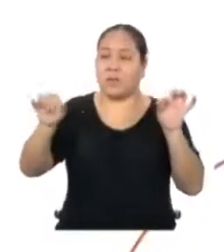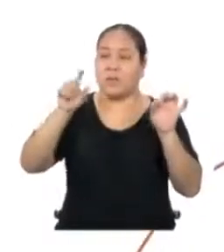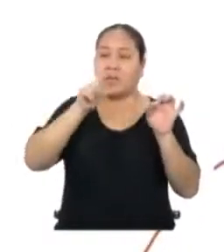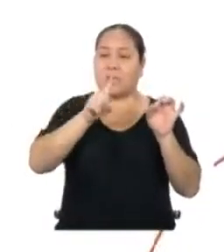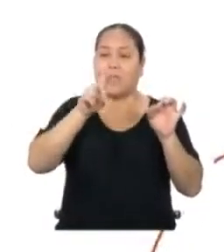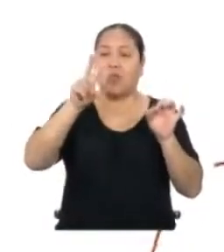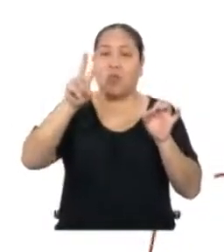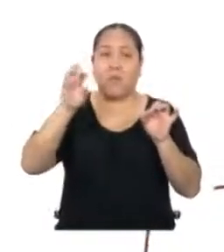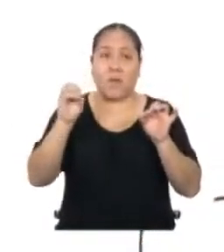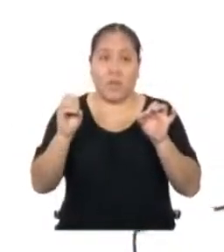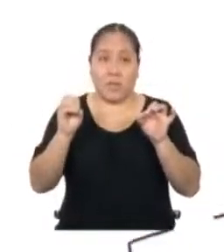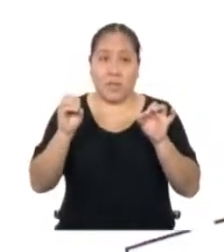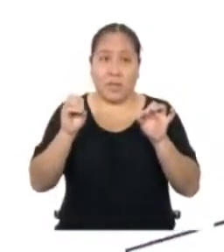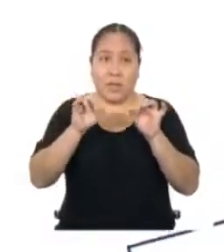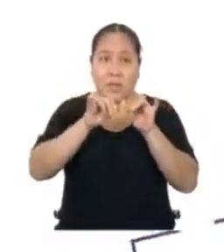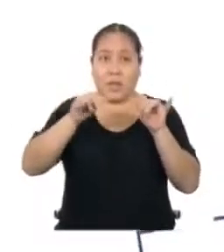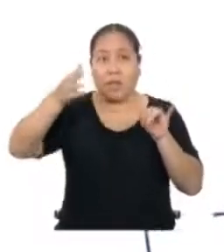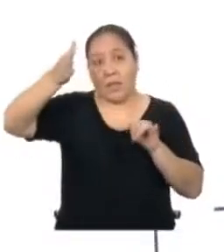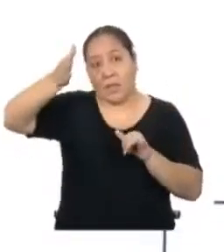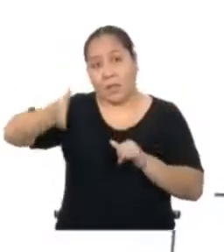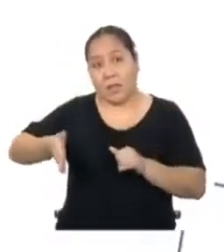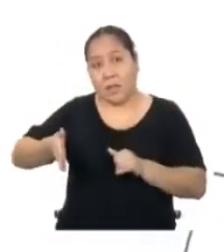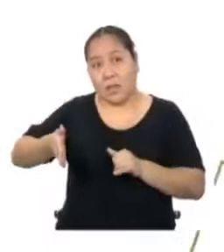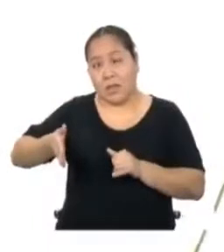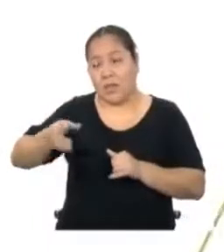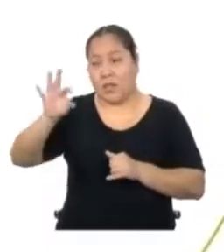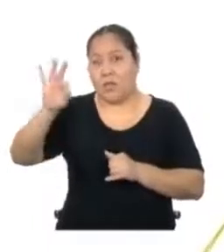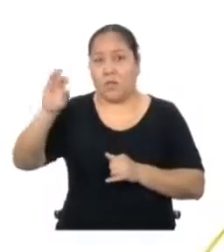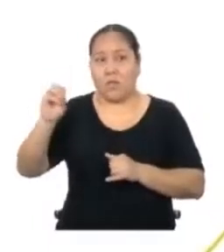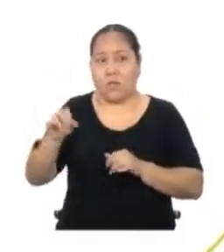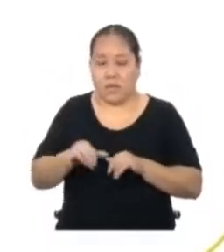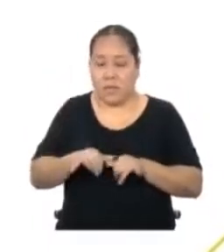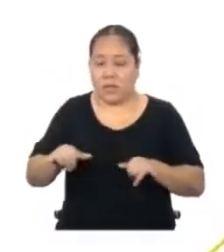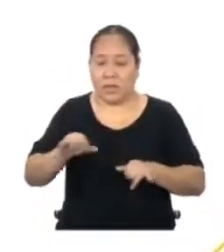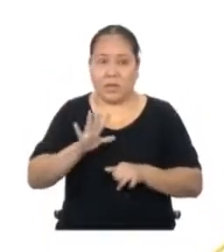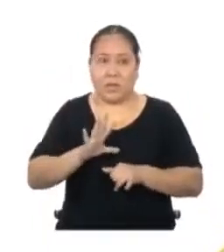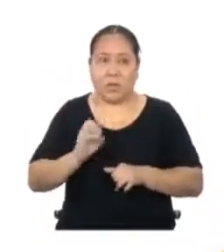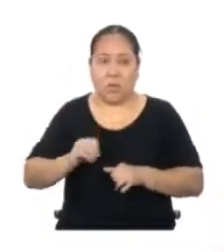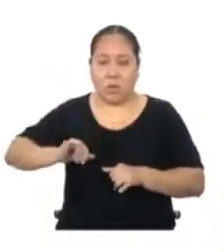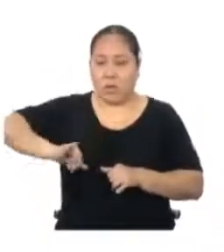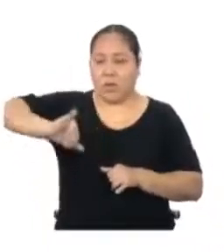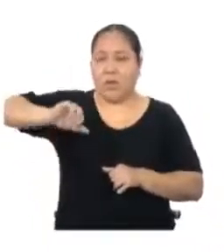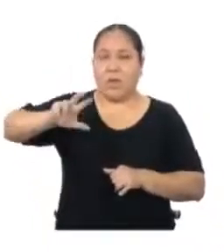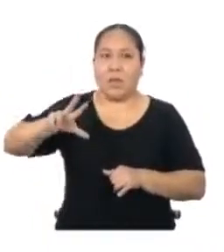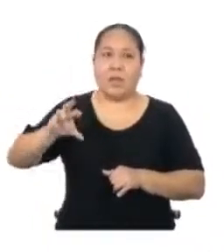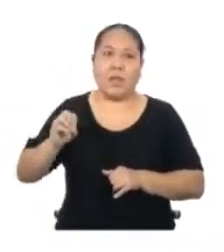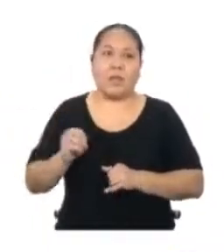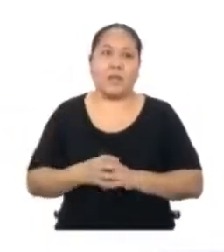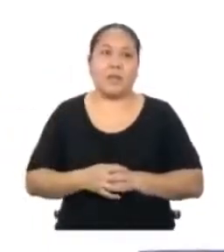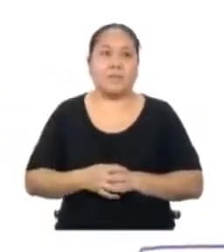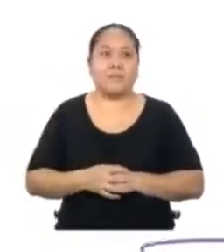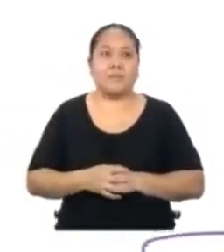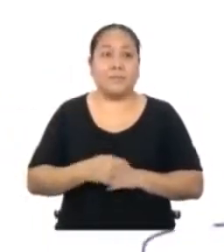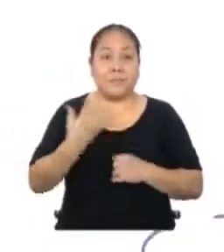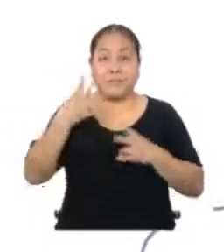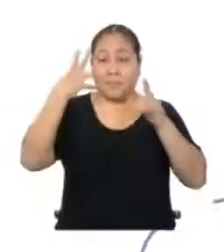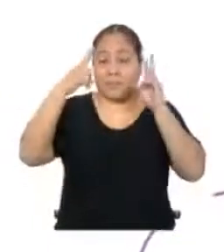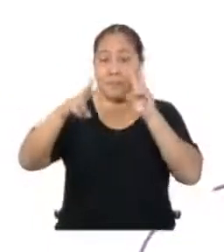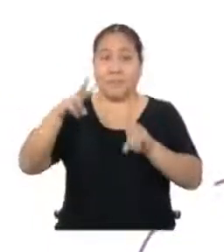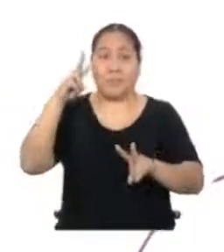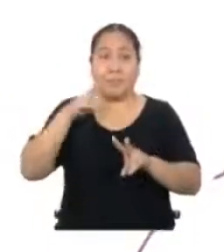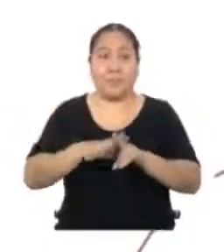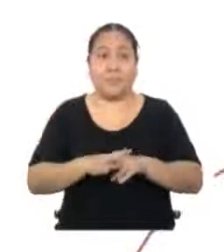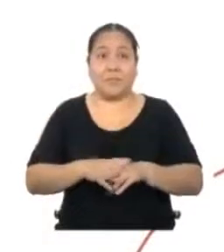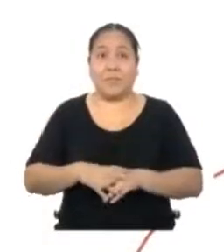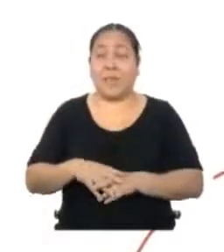largo y 90 de ancho Mientras que la entrada mide 50 metros de largo por 30 de ancho Además, como ya vimos, instalar grasa